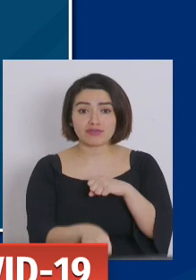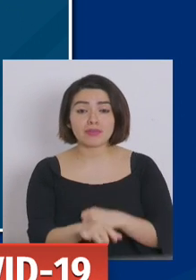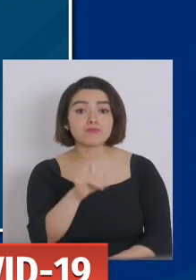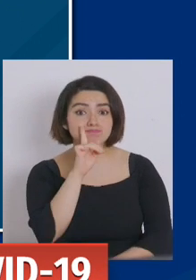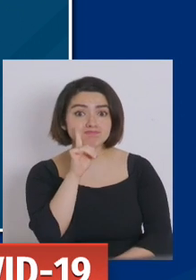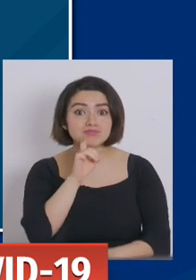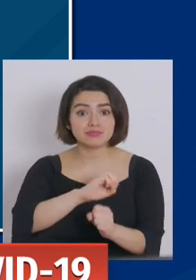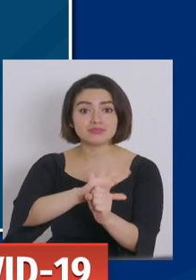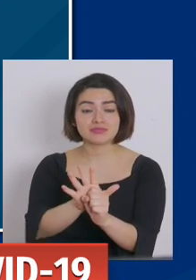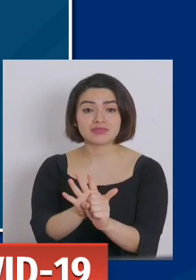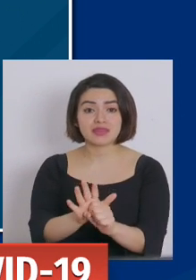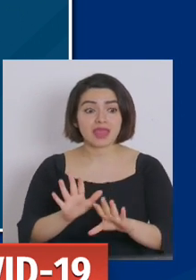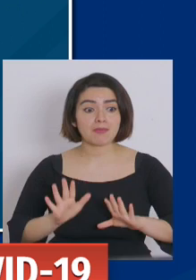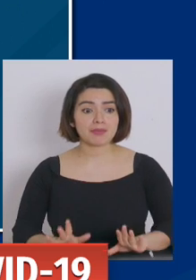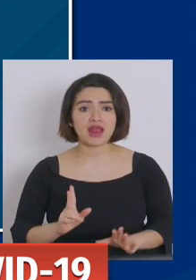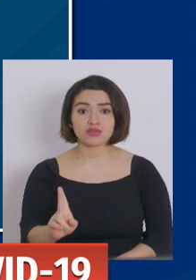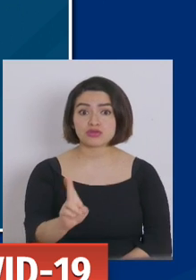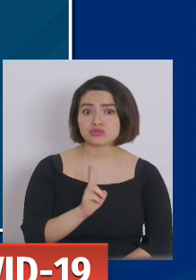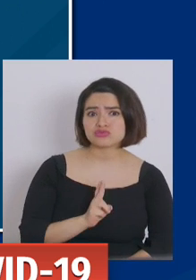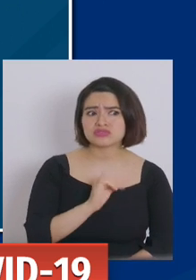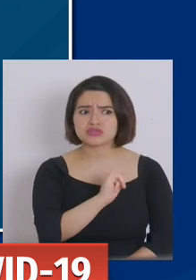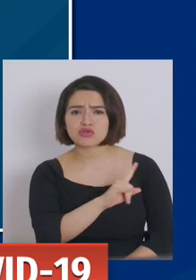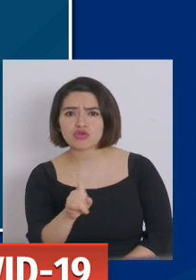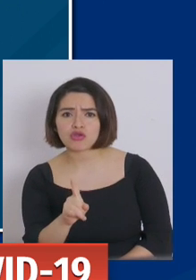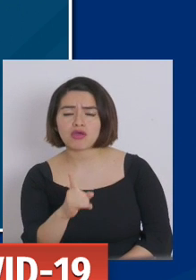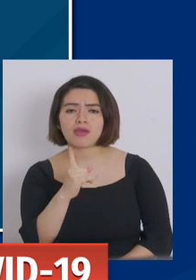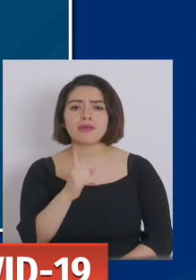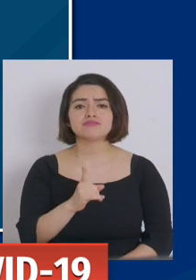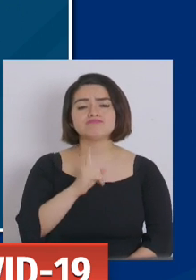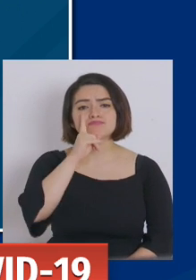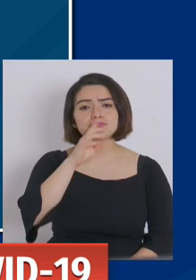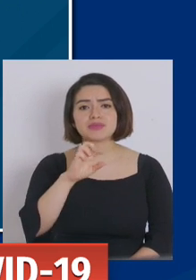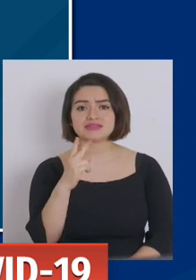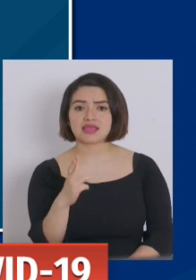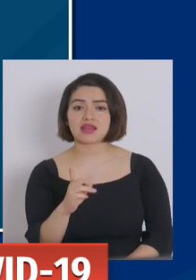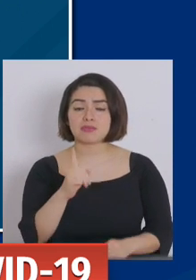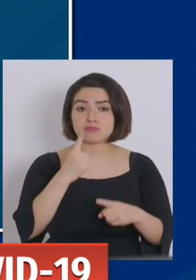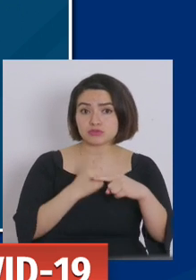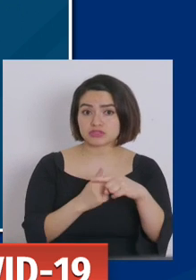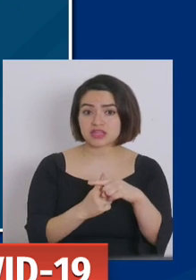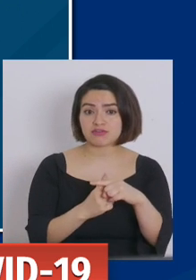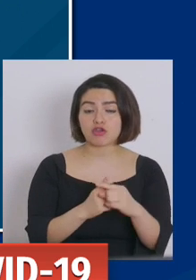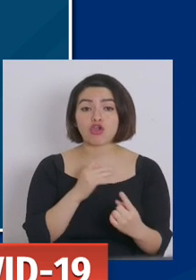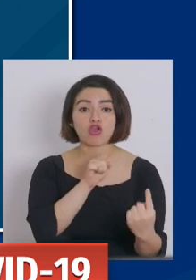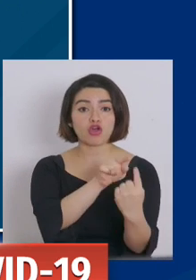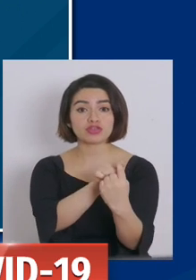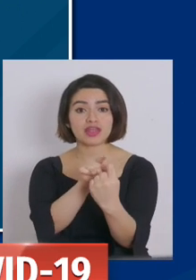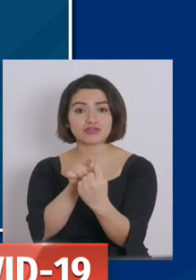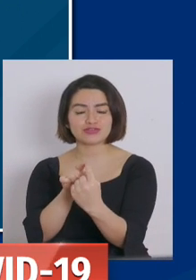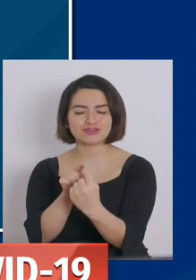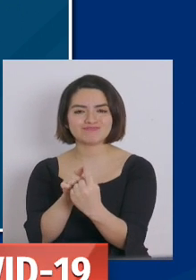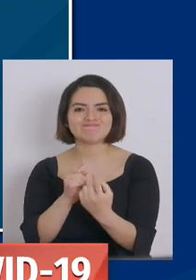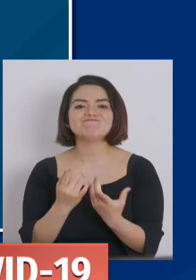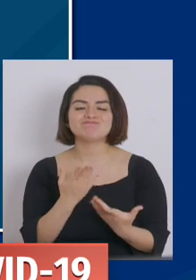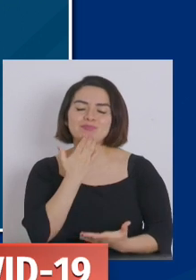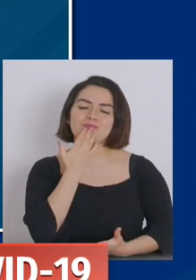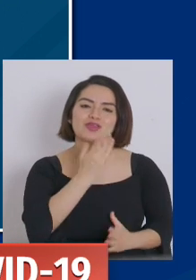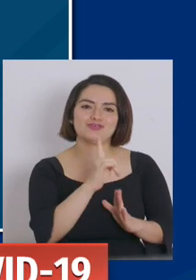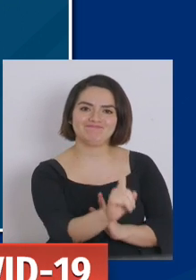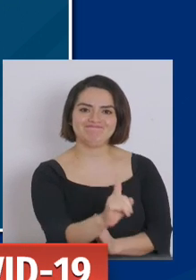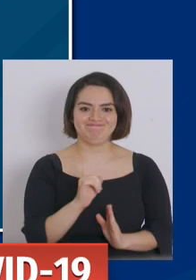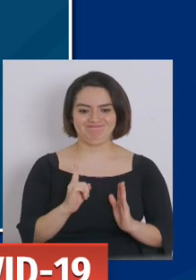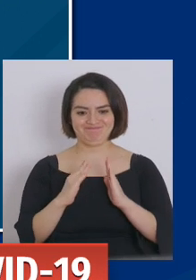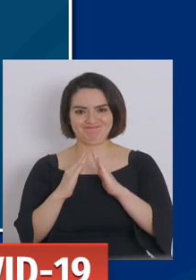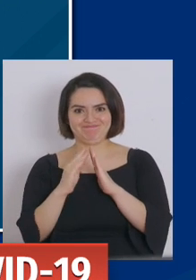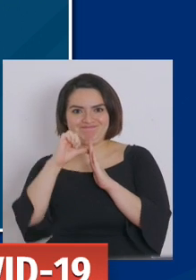personas que están esperando su resultado, su examen o contactos estrechos, están conociendo y se están aislando y están